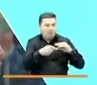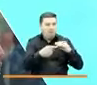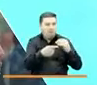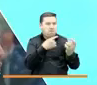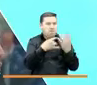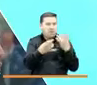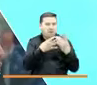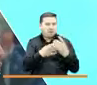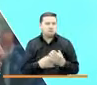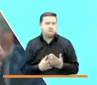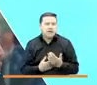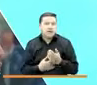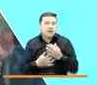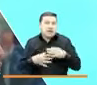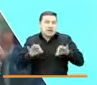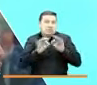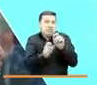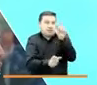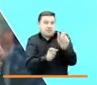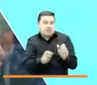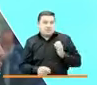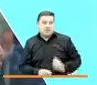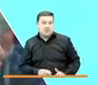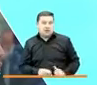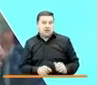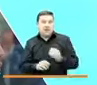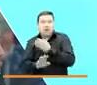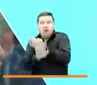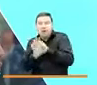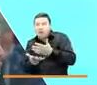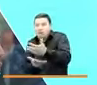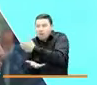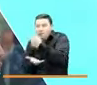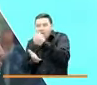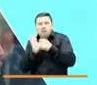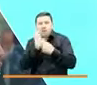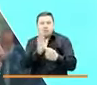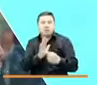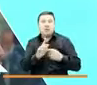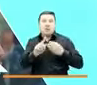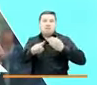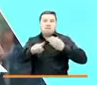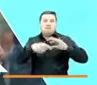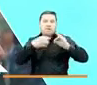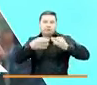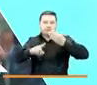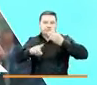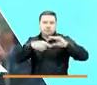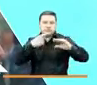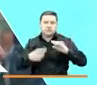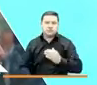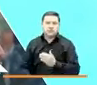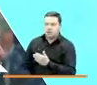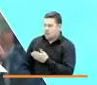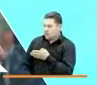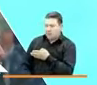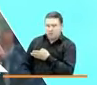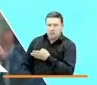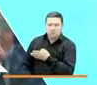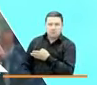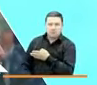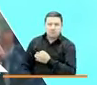que es la razón de ser de estas audiencias. El primero es el correo electrónico rendicióndecuentas arroba